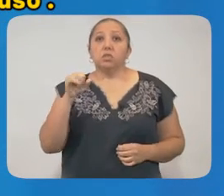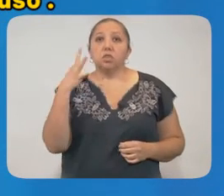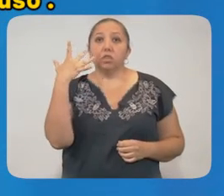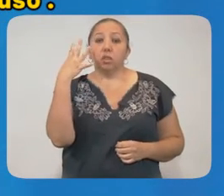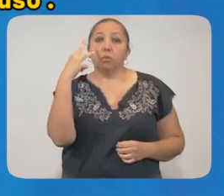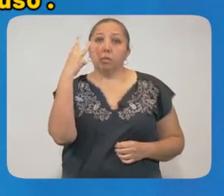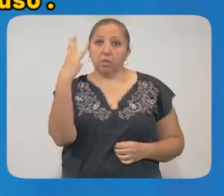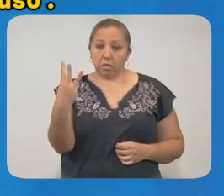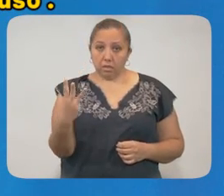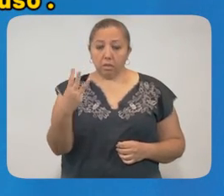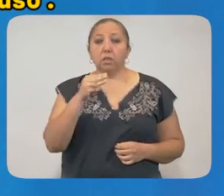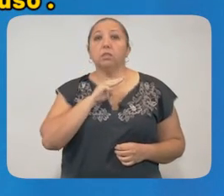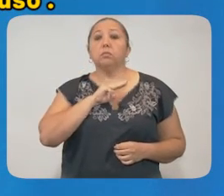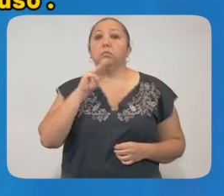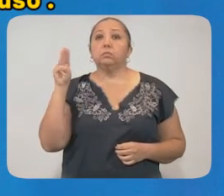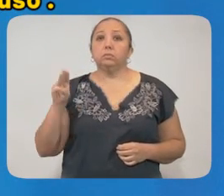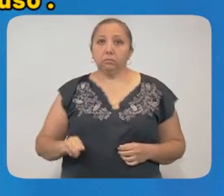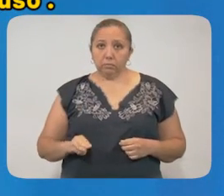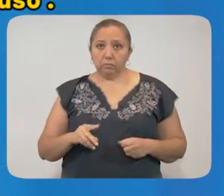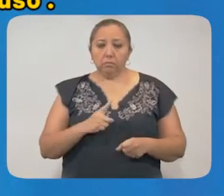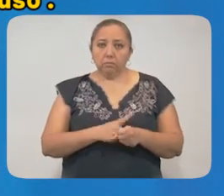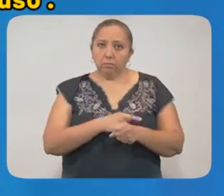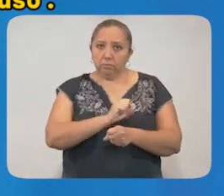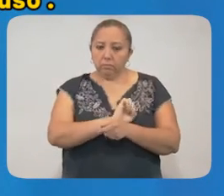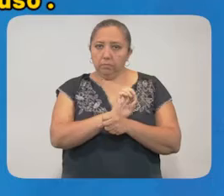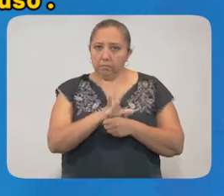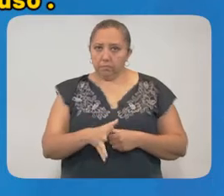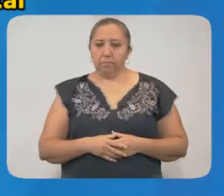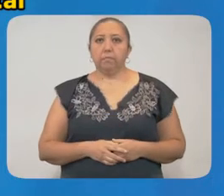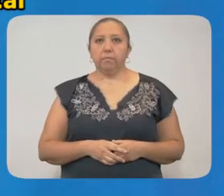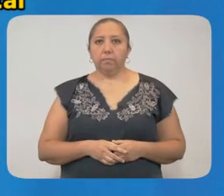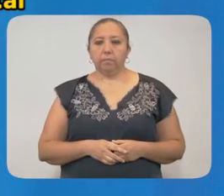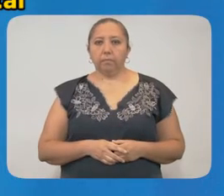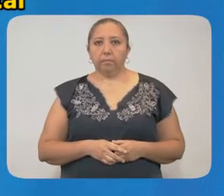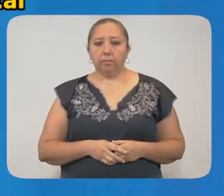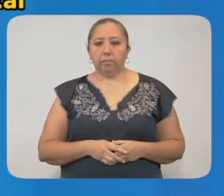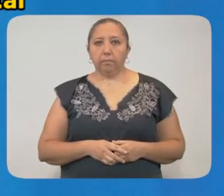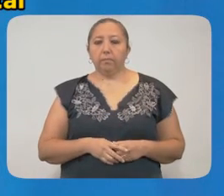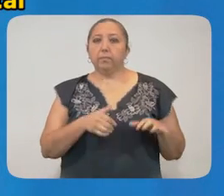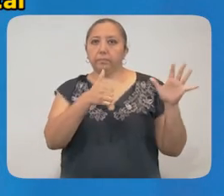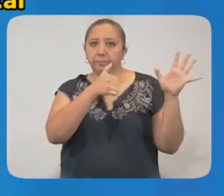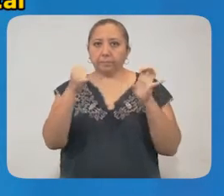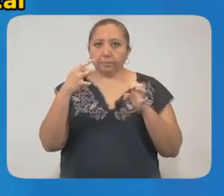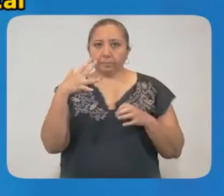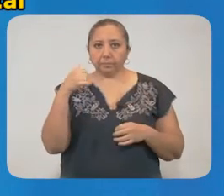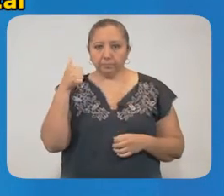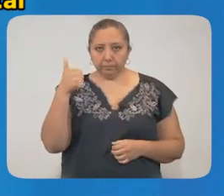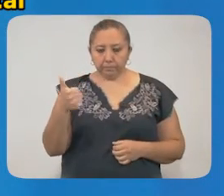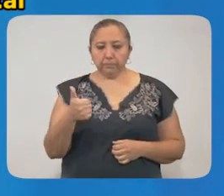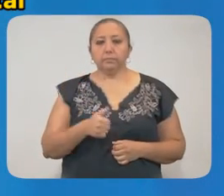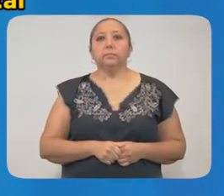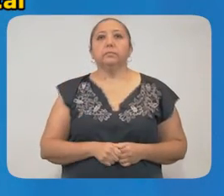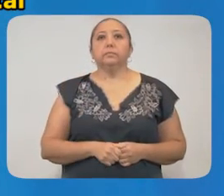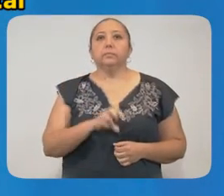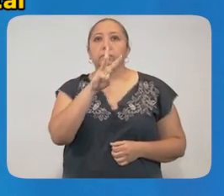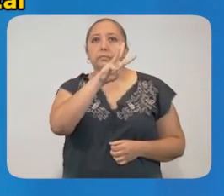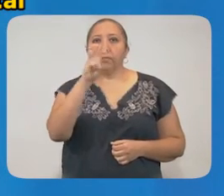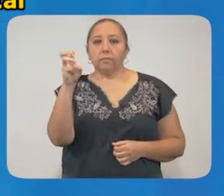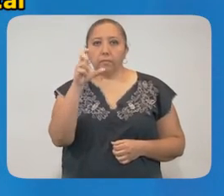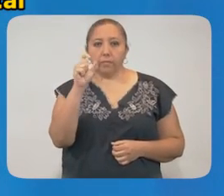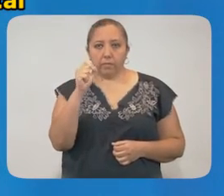son 53 las personas fallecidas a causa del coronavirus. De los 656 casos confirmados,